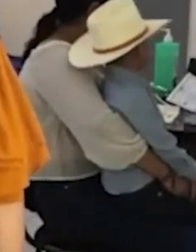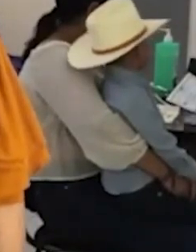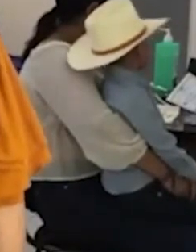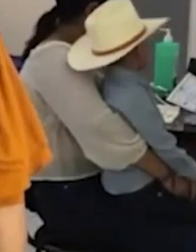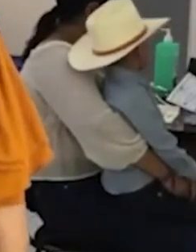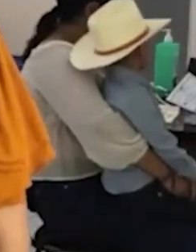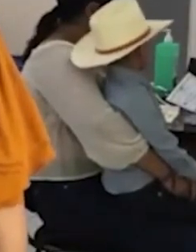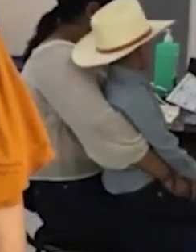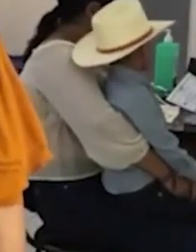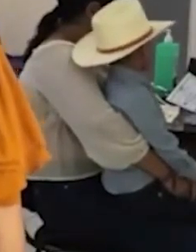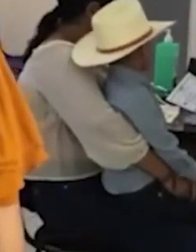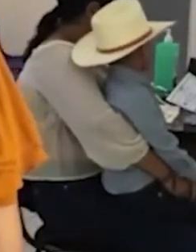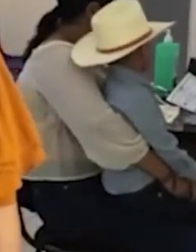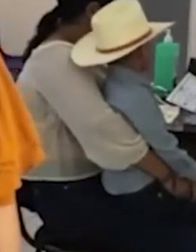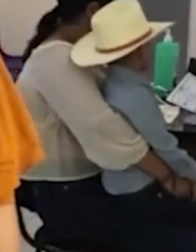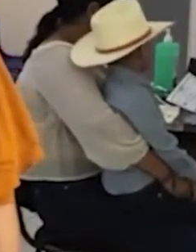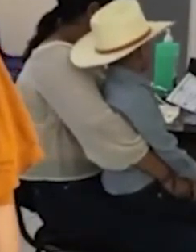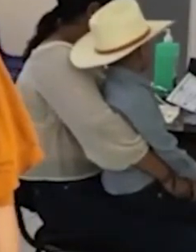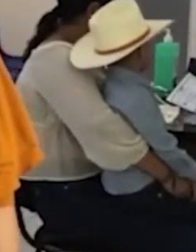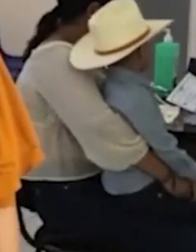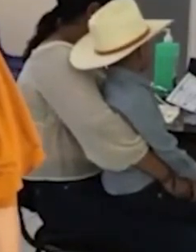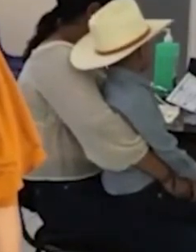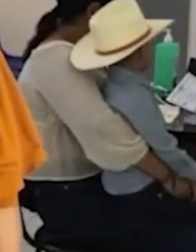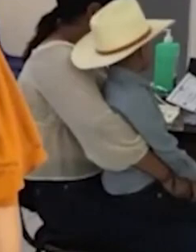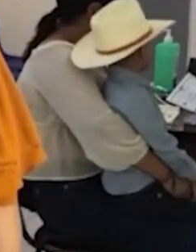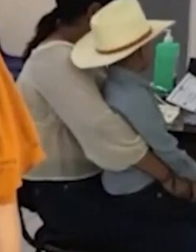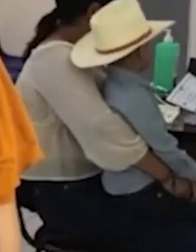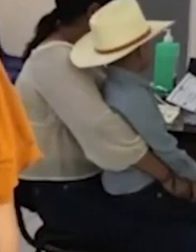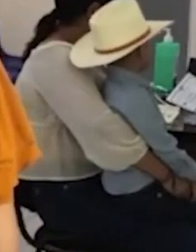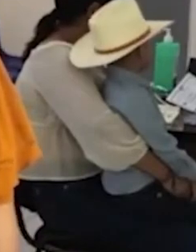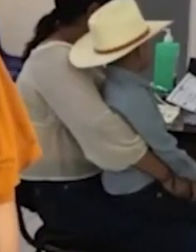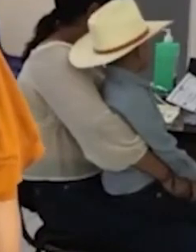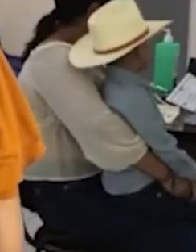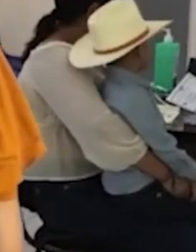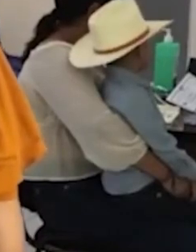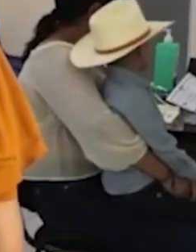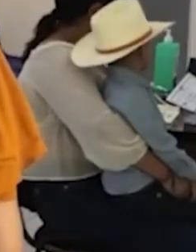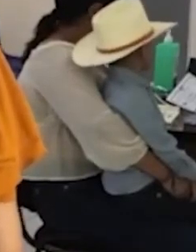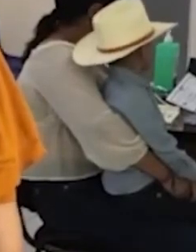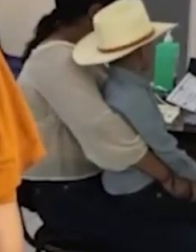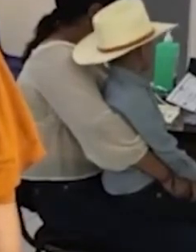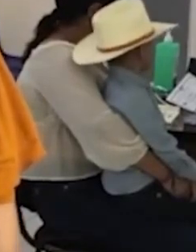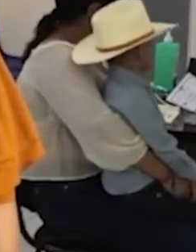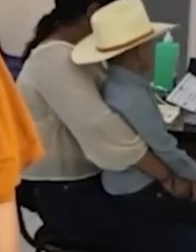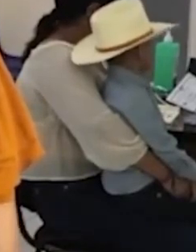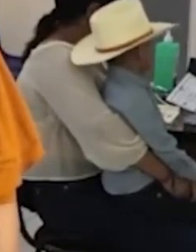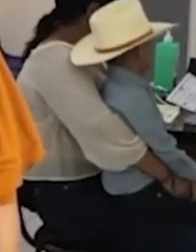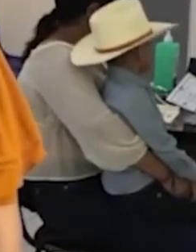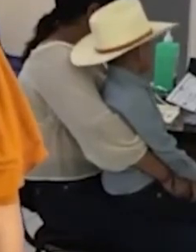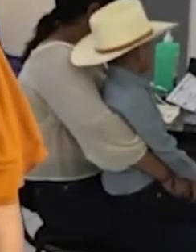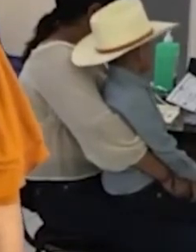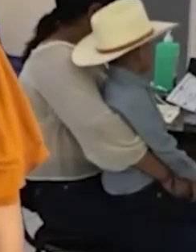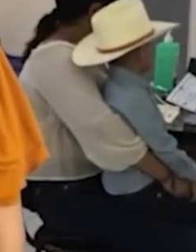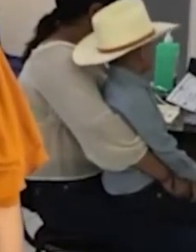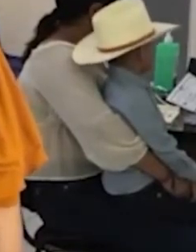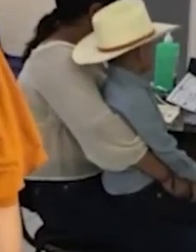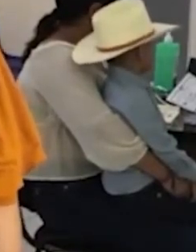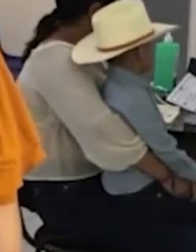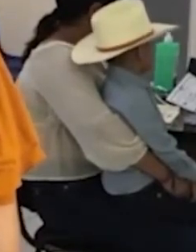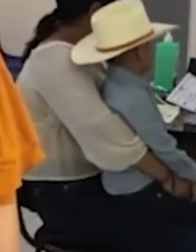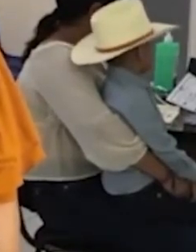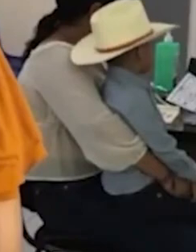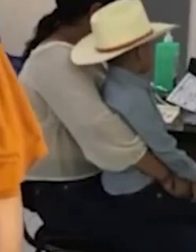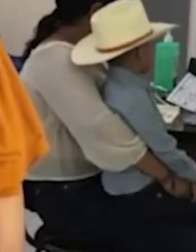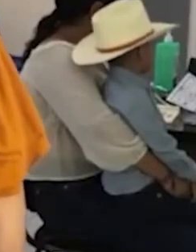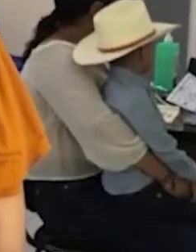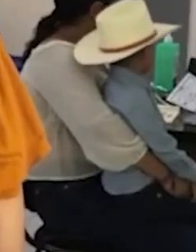completamente. Me di cuenta cómo mejoró mucho la atención, la atención médica, la calidad y la calidez